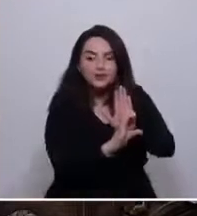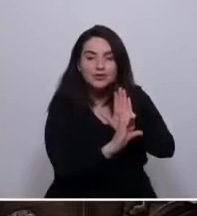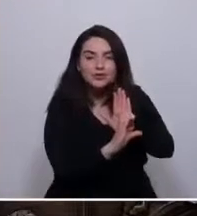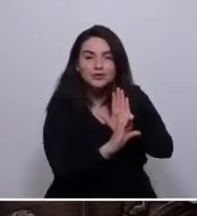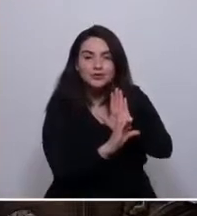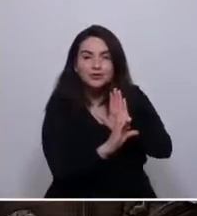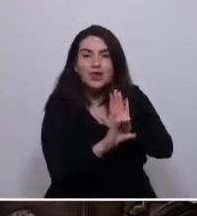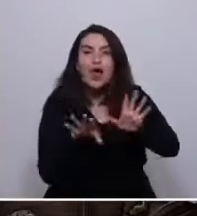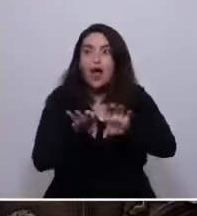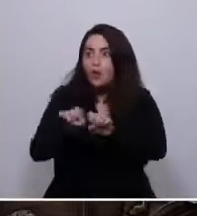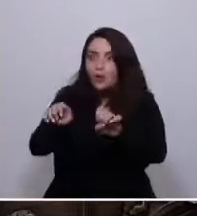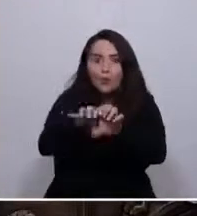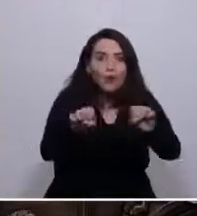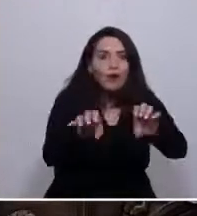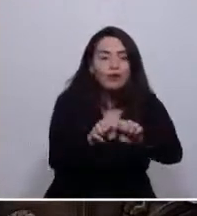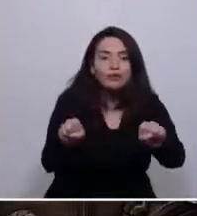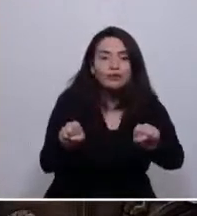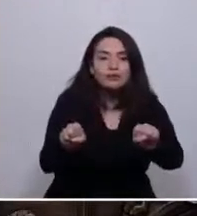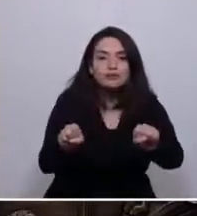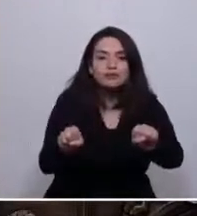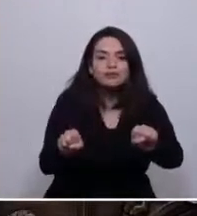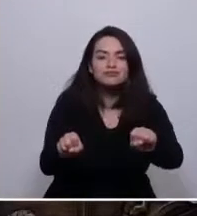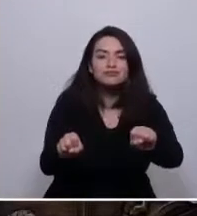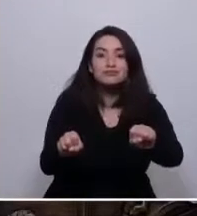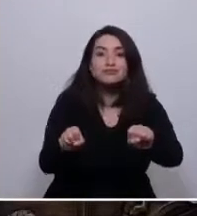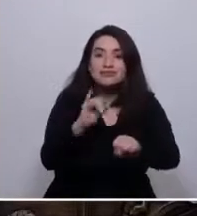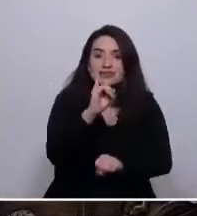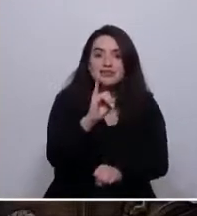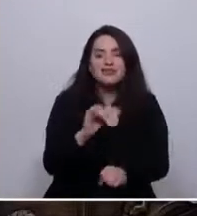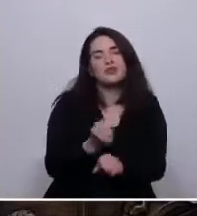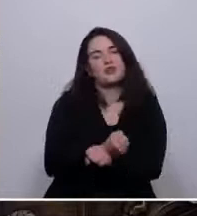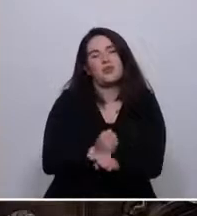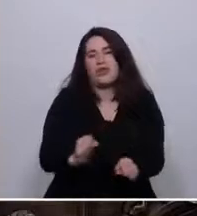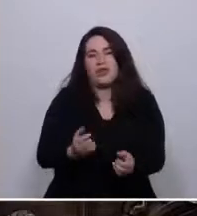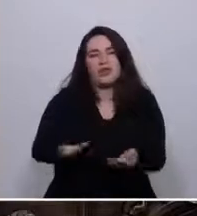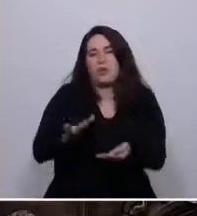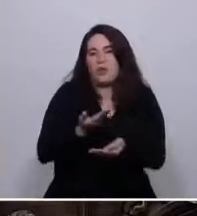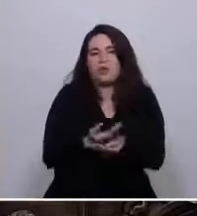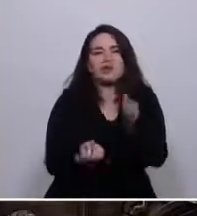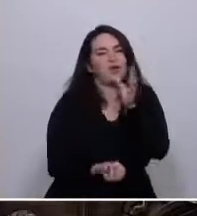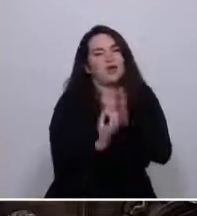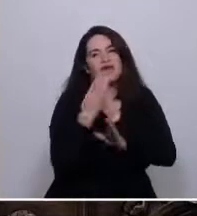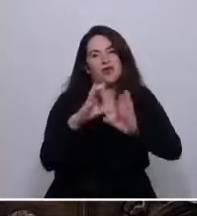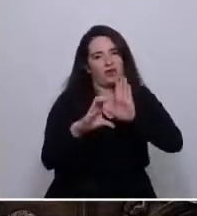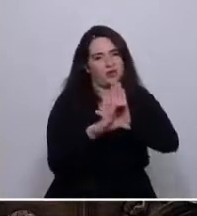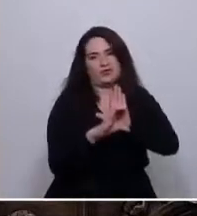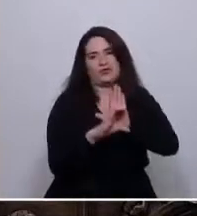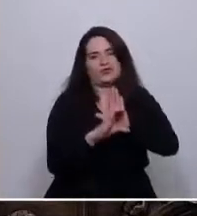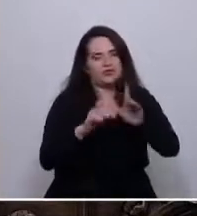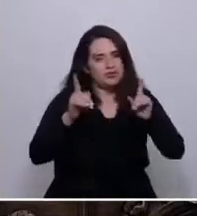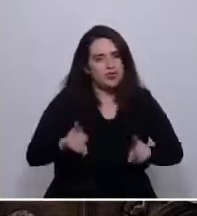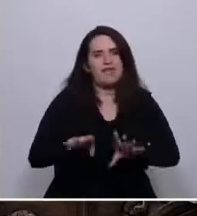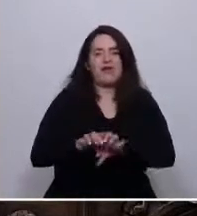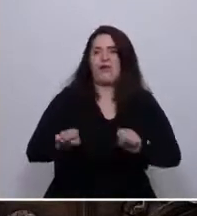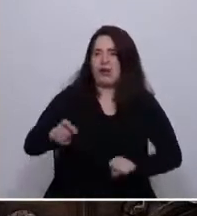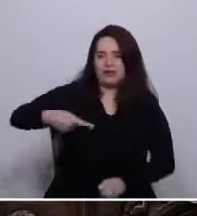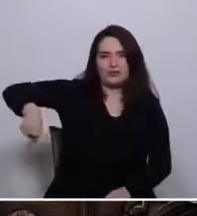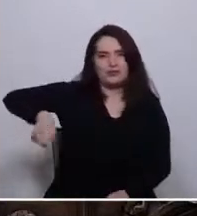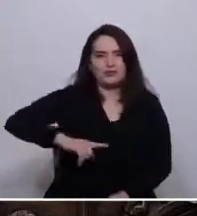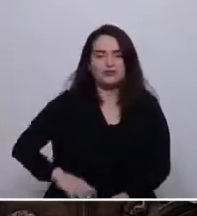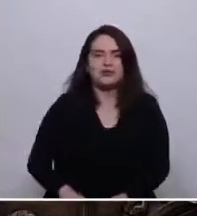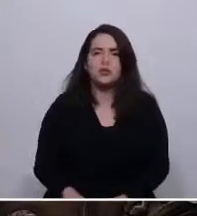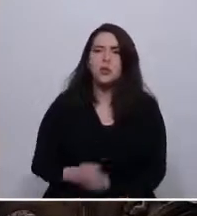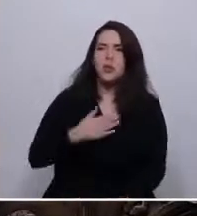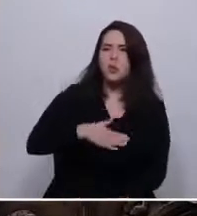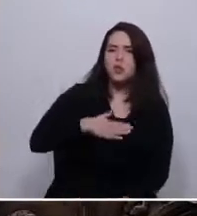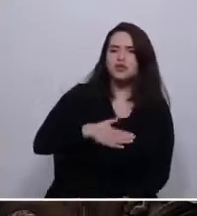ponemos de acuerdo o no podremos proponer al país una nueva constitución. Nos gusten